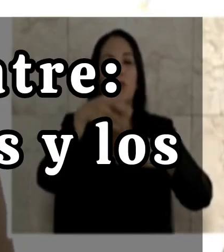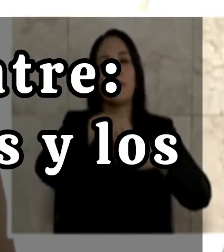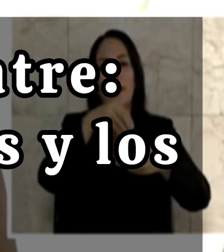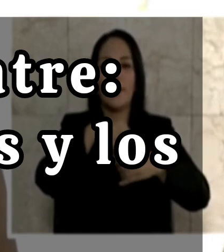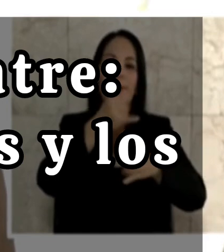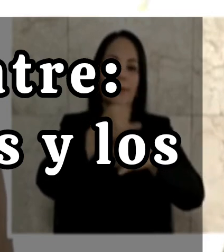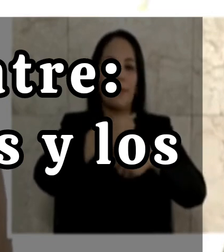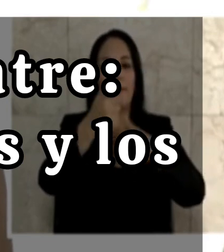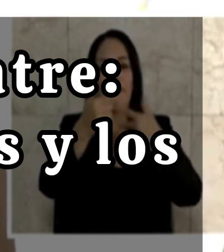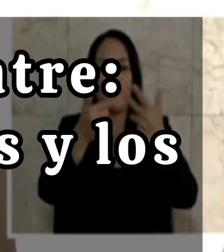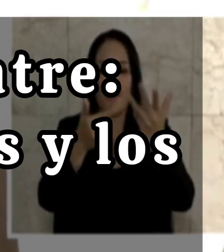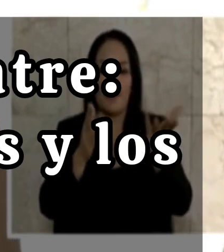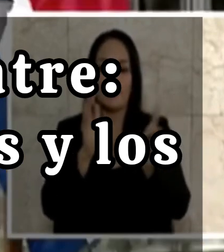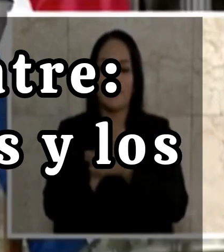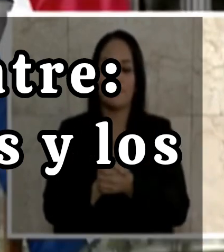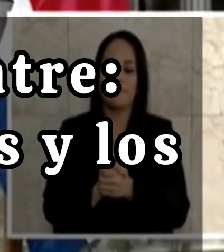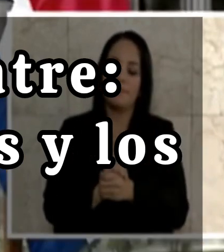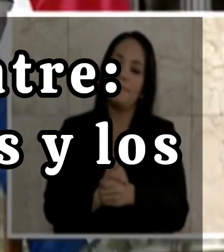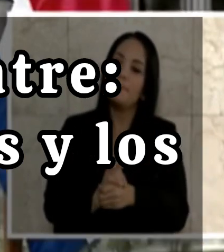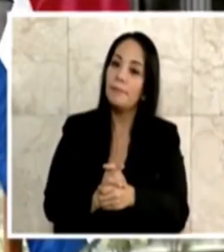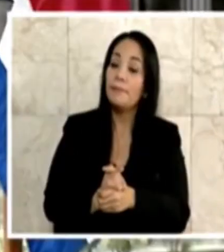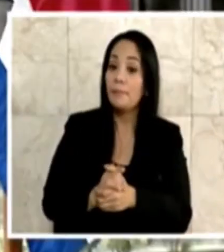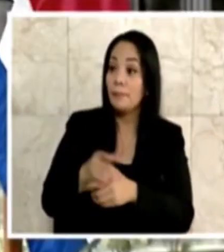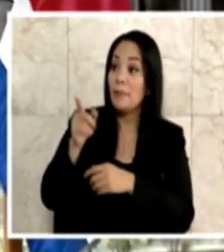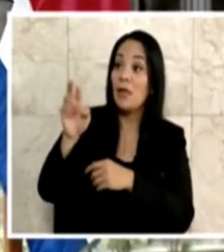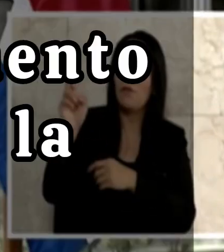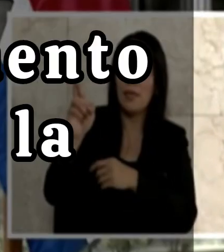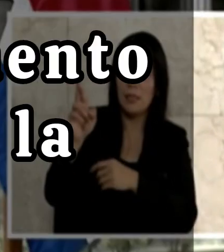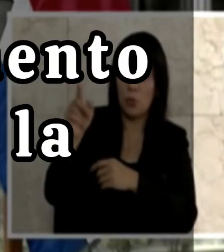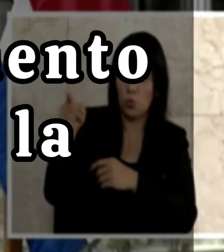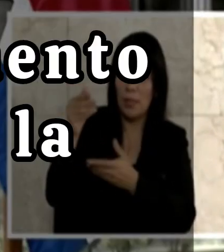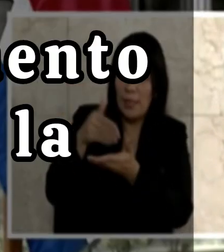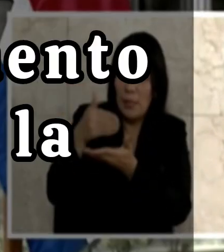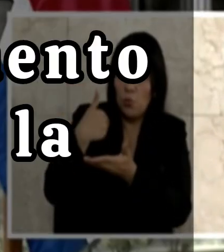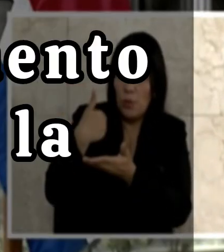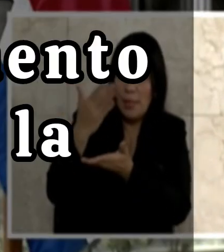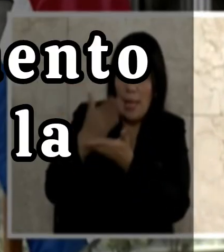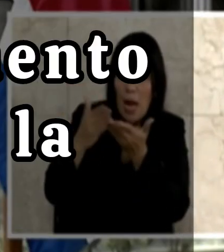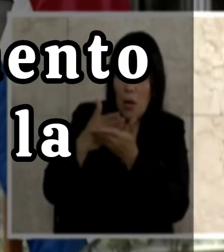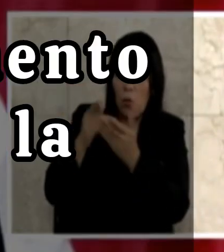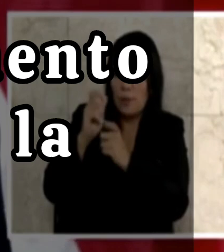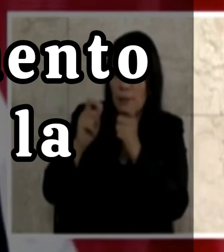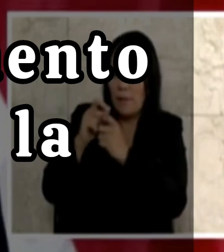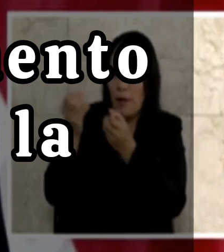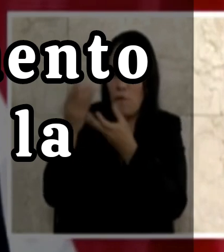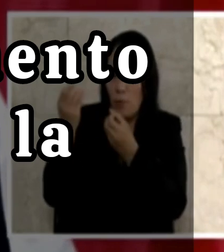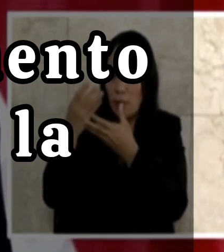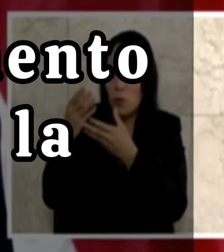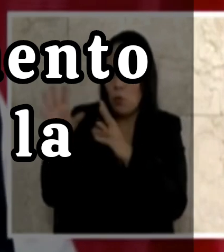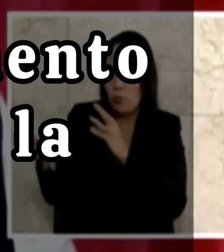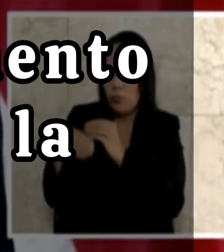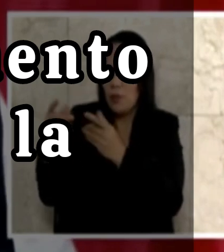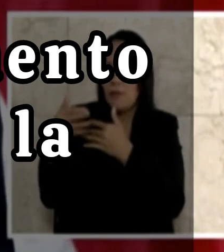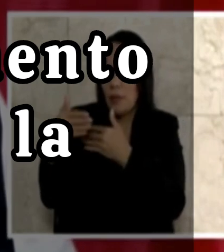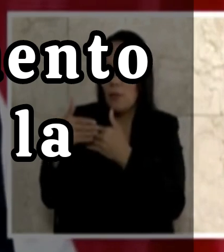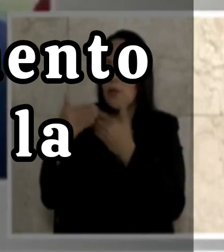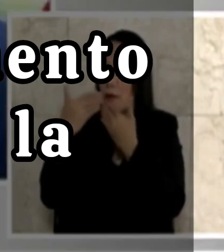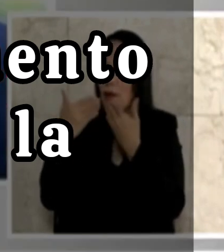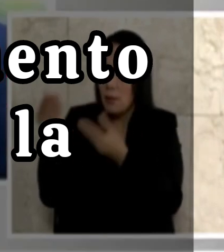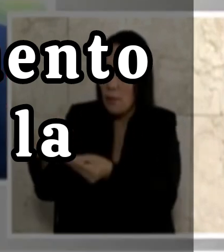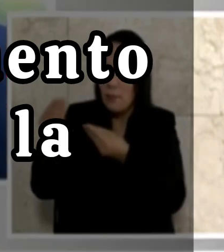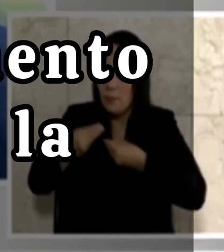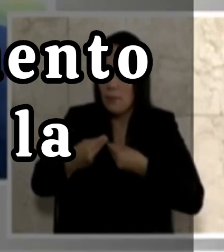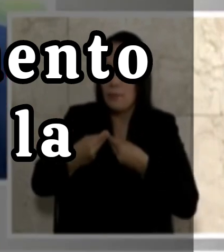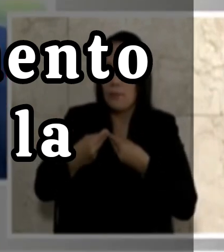institucionales. Don Richard, si usted tiene información específica que contribuir al expediente sería